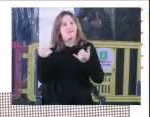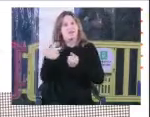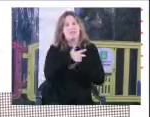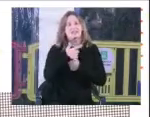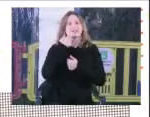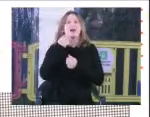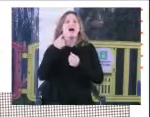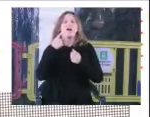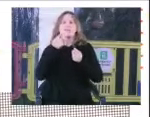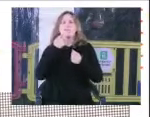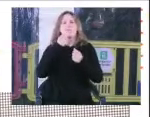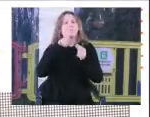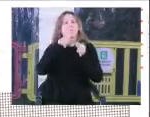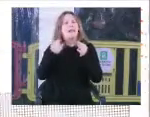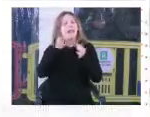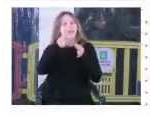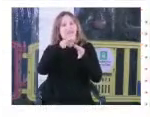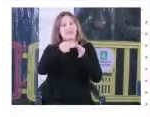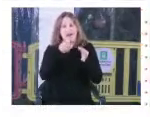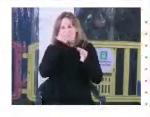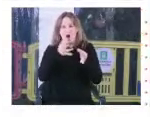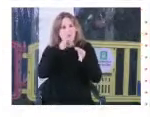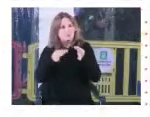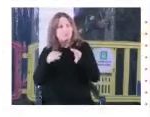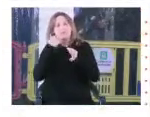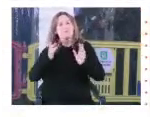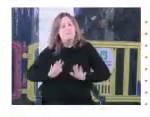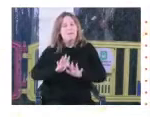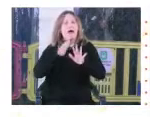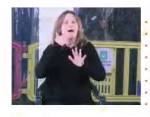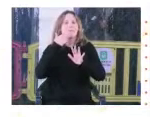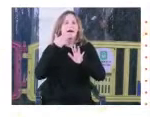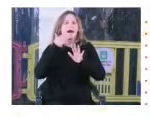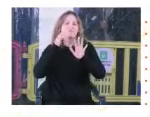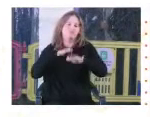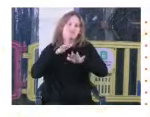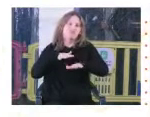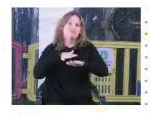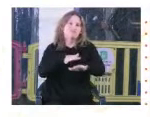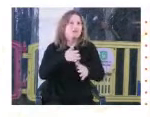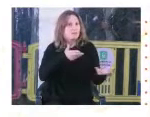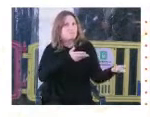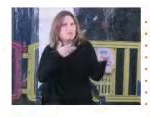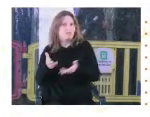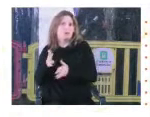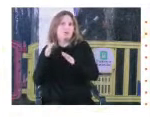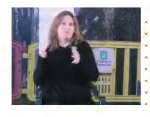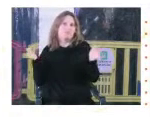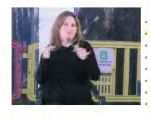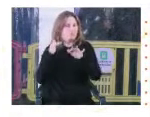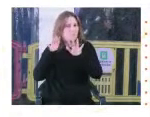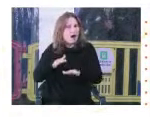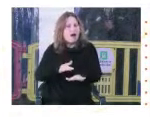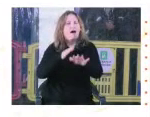llenando de margaritas la plaza y preparándonos para la marcha que los invito a que vayan porque va a estar bueno, van